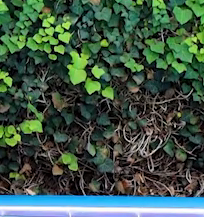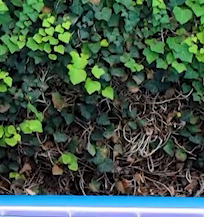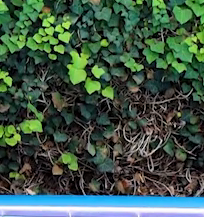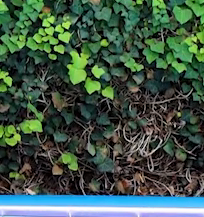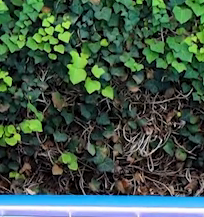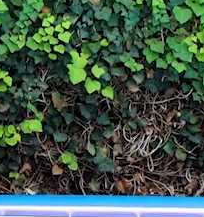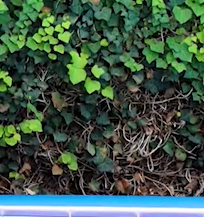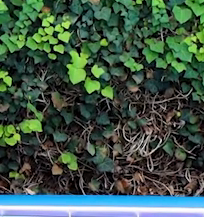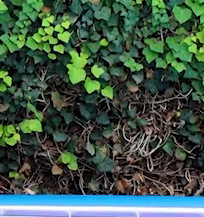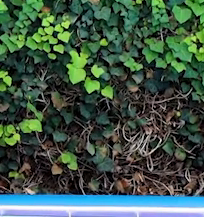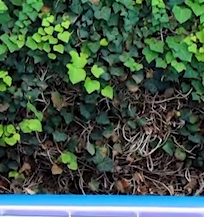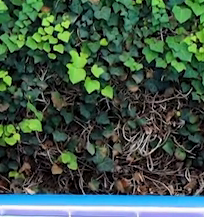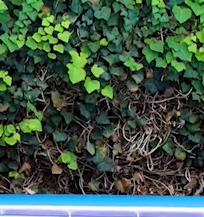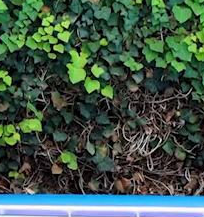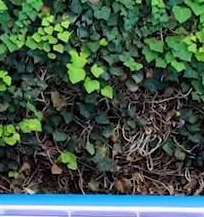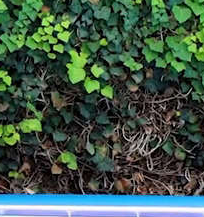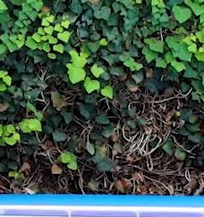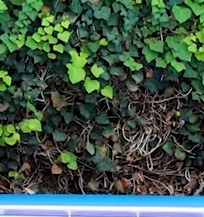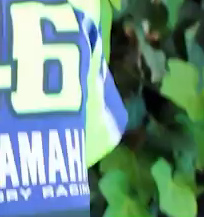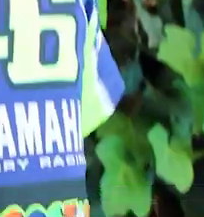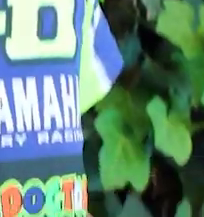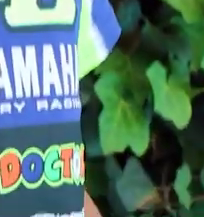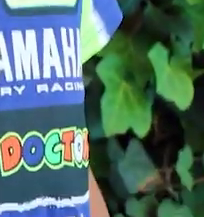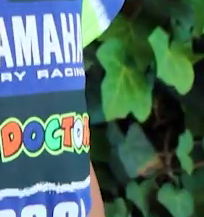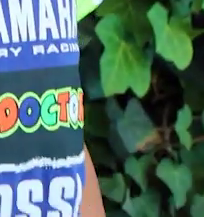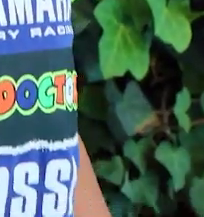grados, bien, espalda derecha,